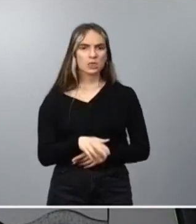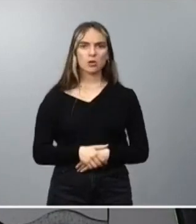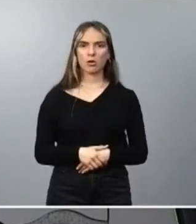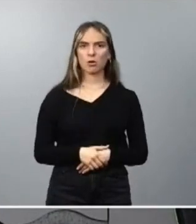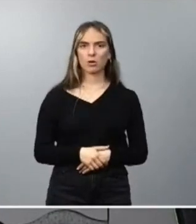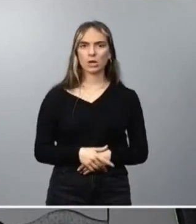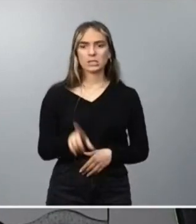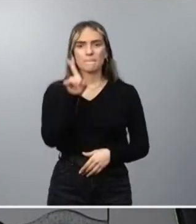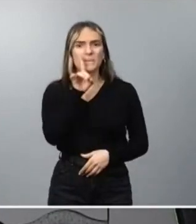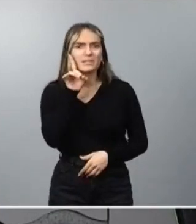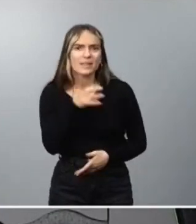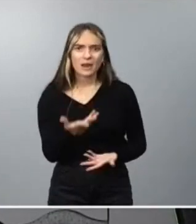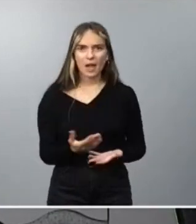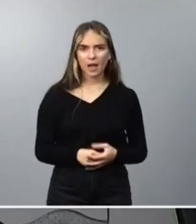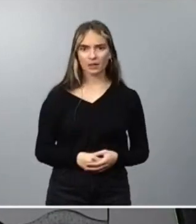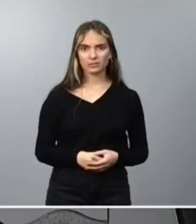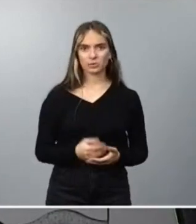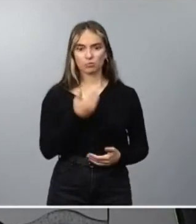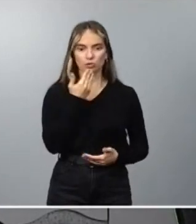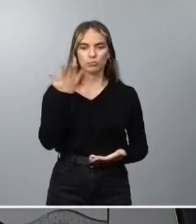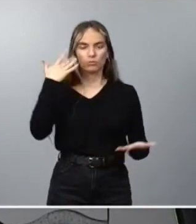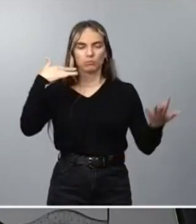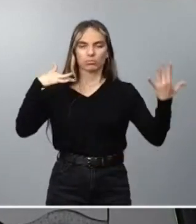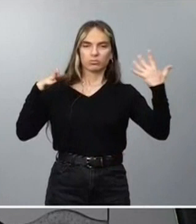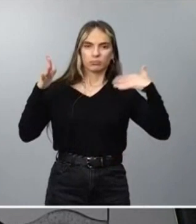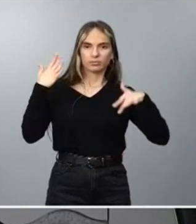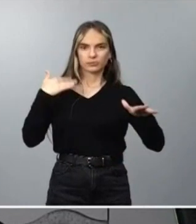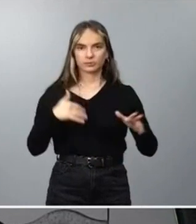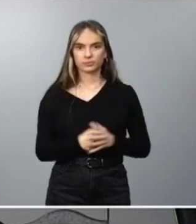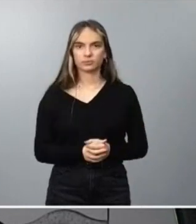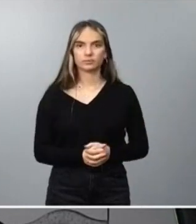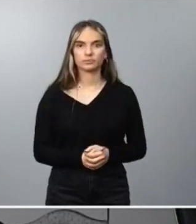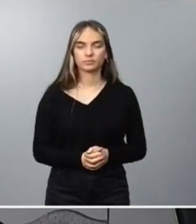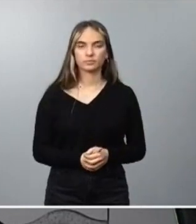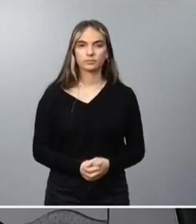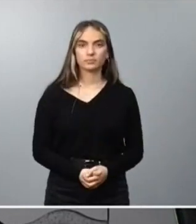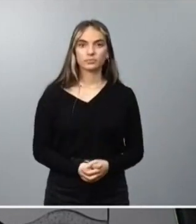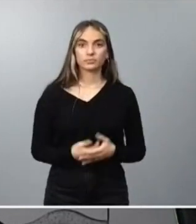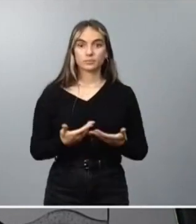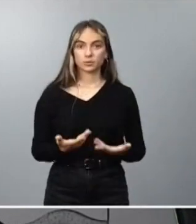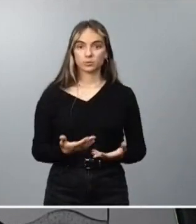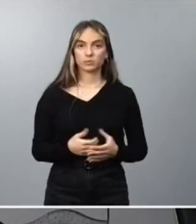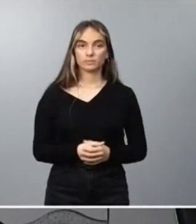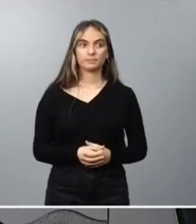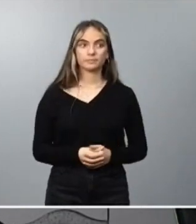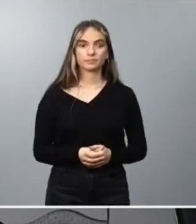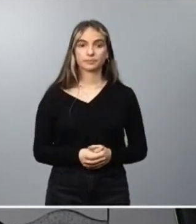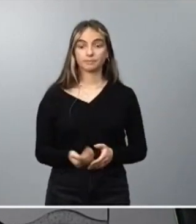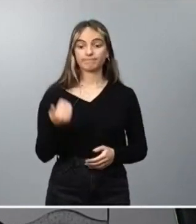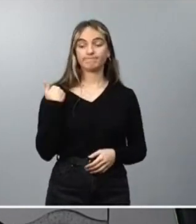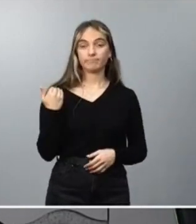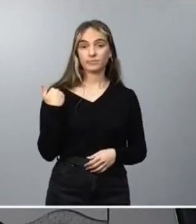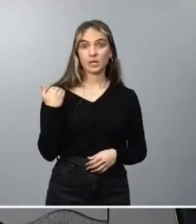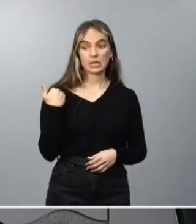como si fuera manipulable la Comisión Europea o el Tribunal de Justicia de la Unión Europea. Ayer tuvieron ocasión de escucharlo